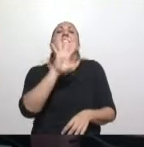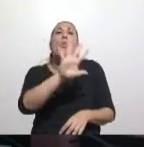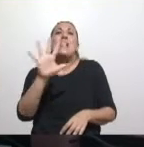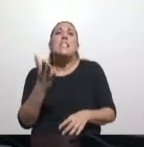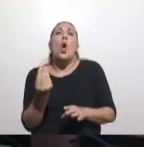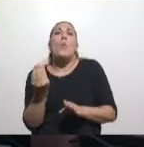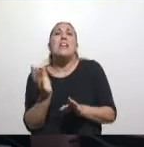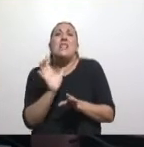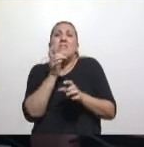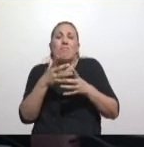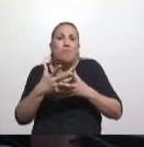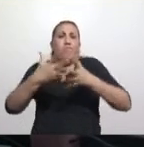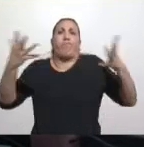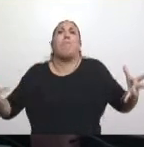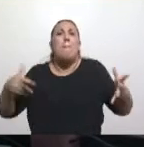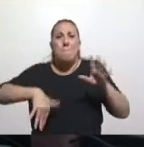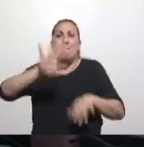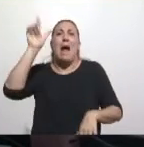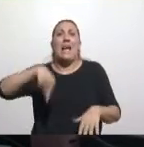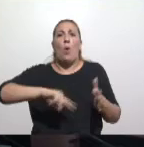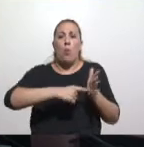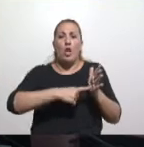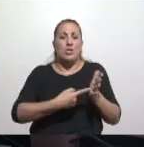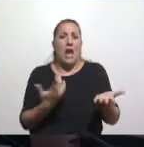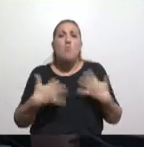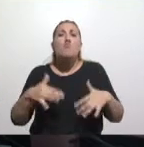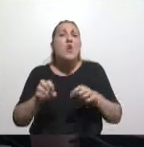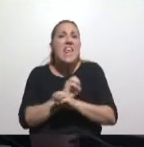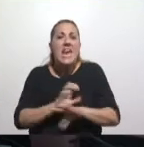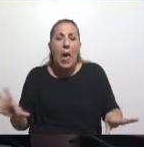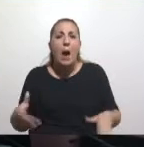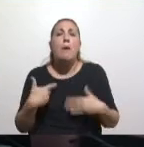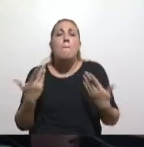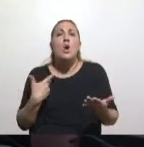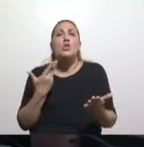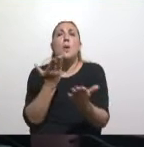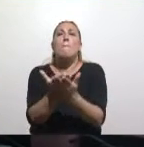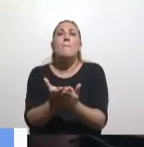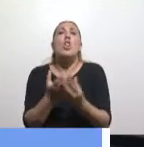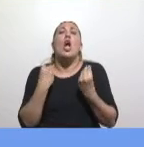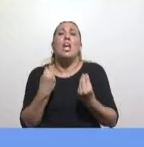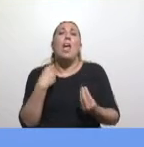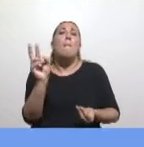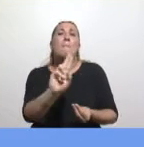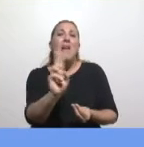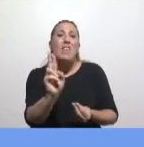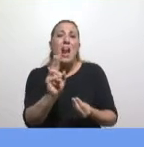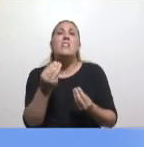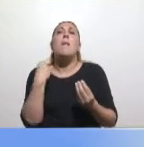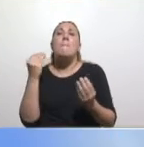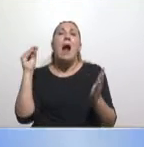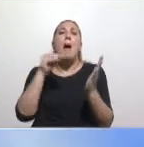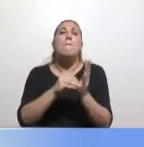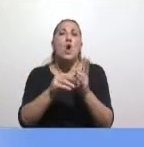superficie. La verdad que es sumamente grave y por eso es que pido una preferencia para uno de los temas,